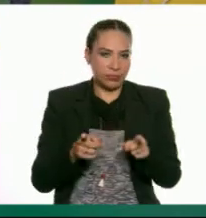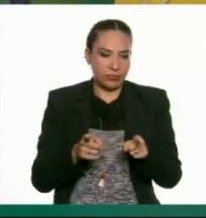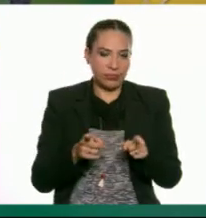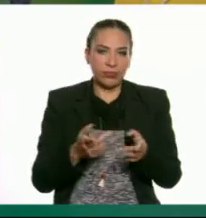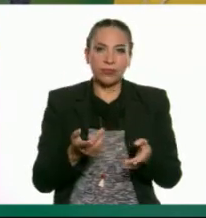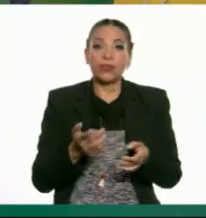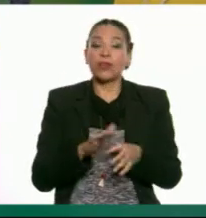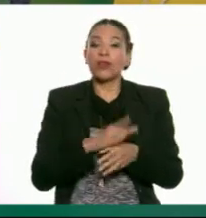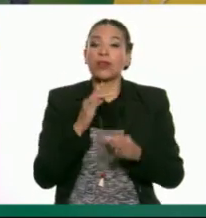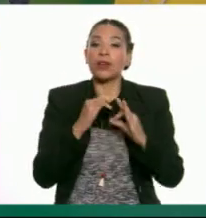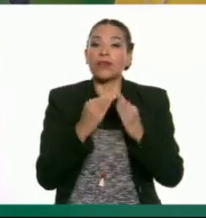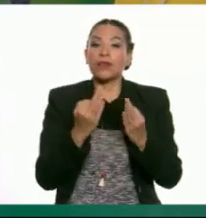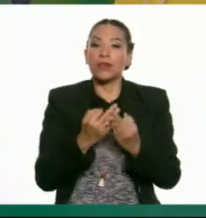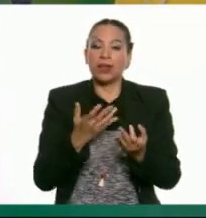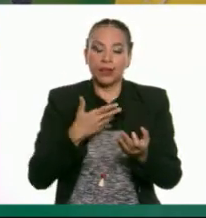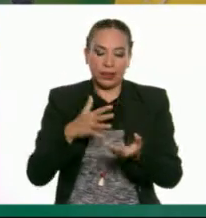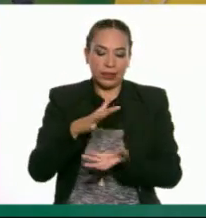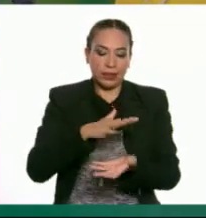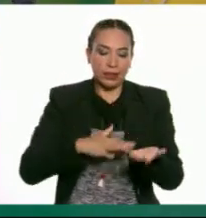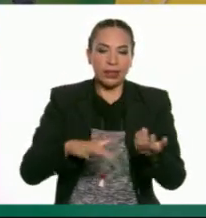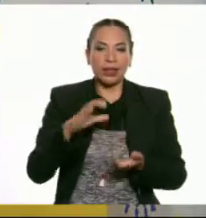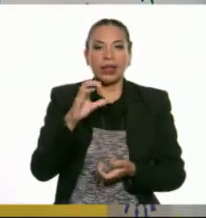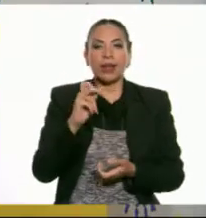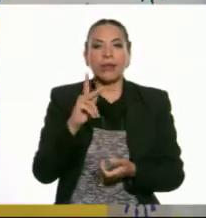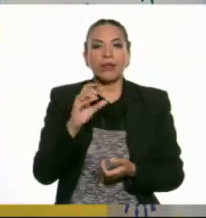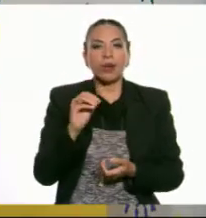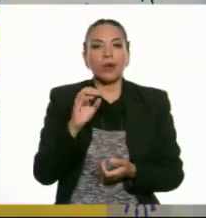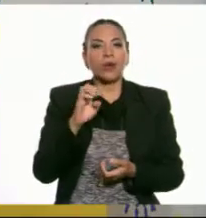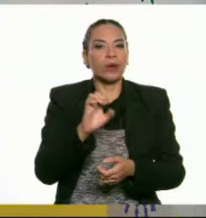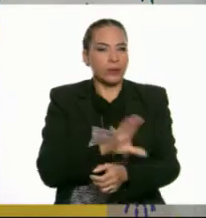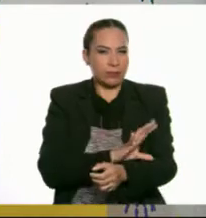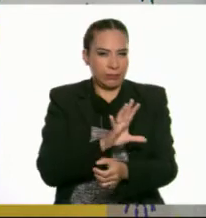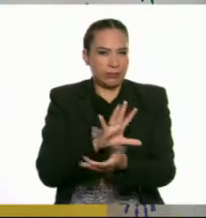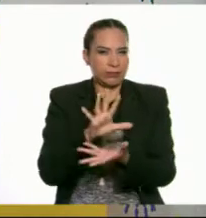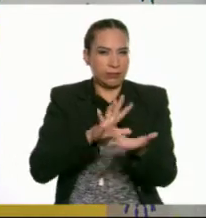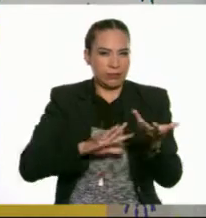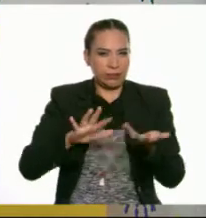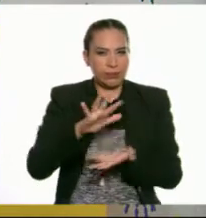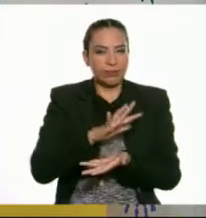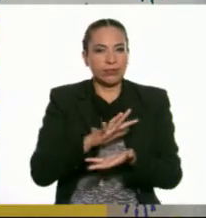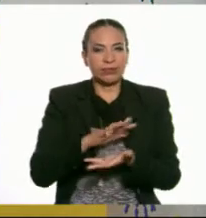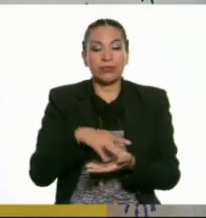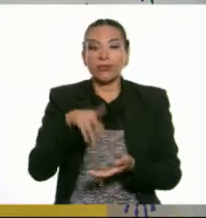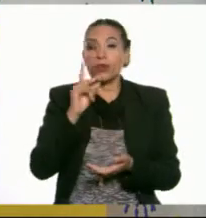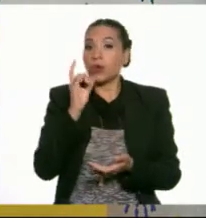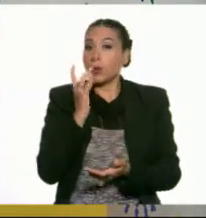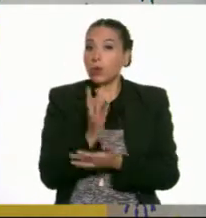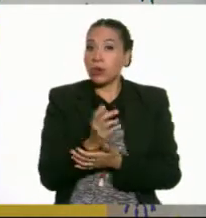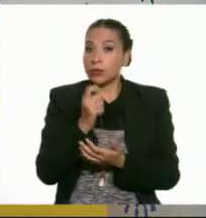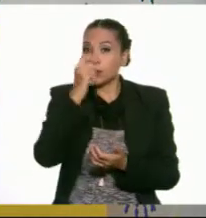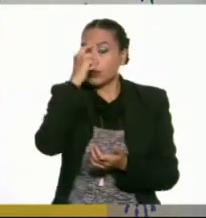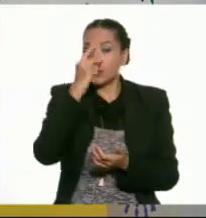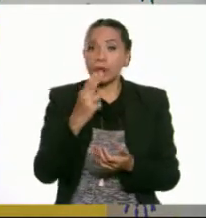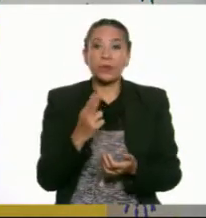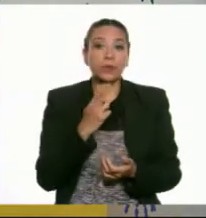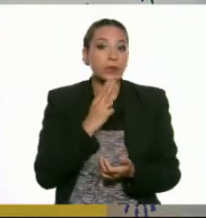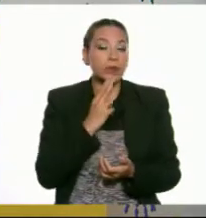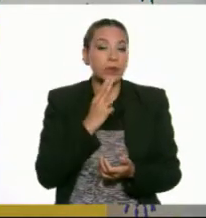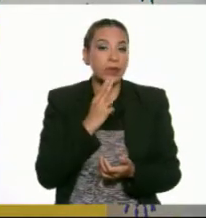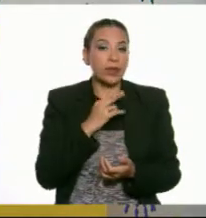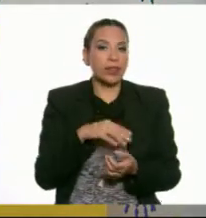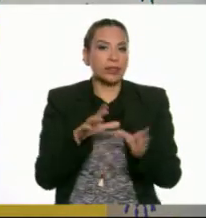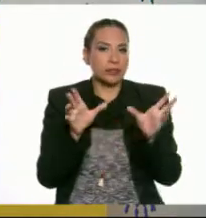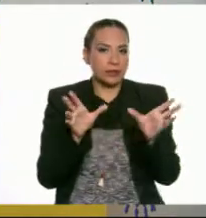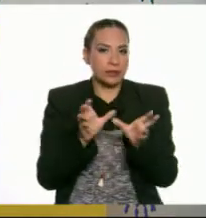Porque era la forma de interactuar con el campo electromagnético. Pero no es el único invento que ocupa los